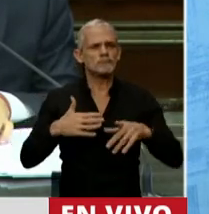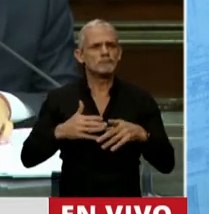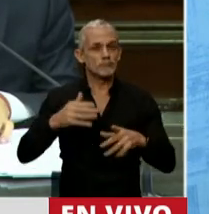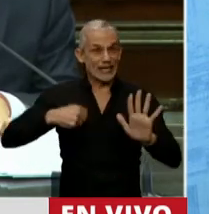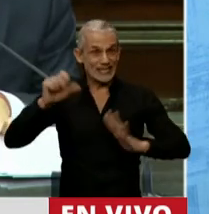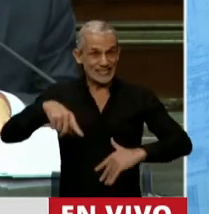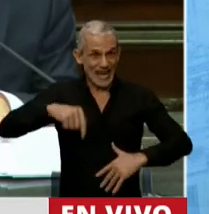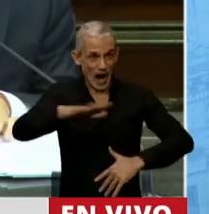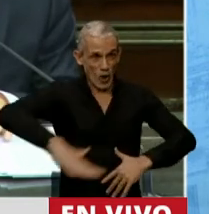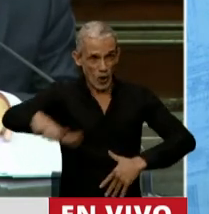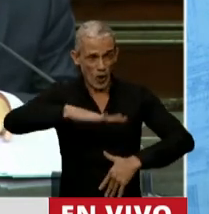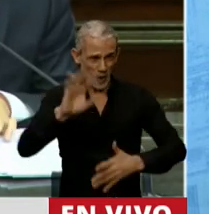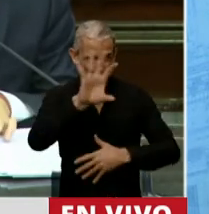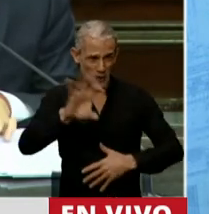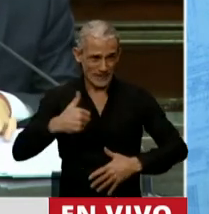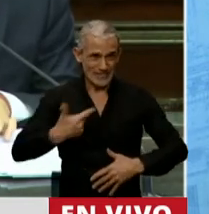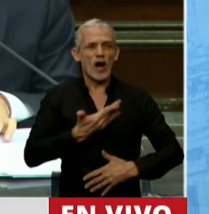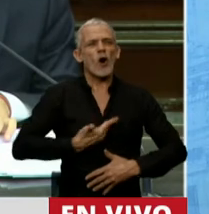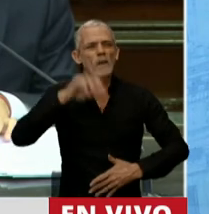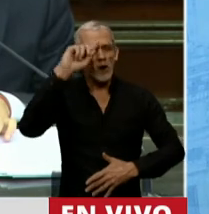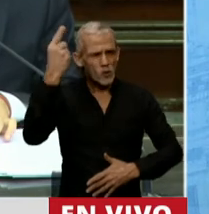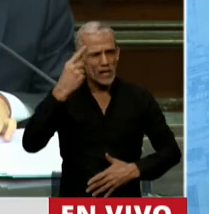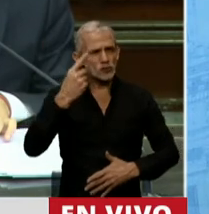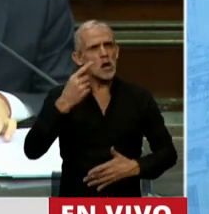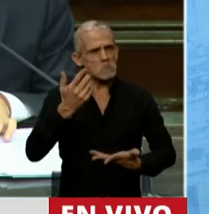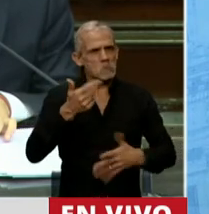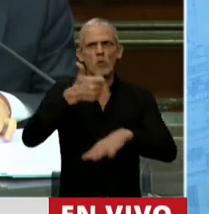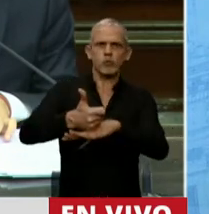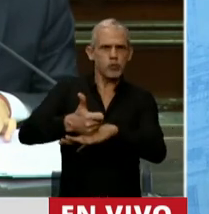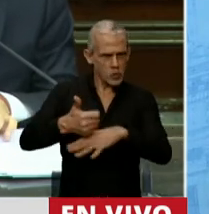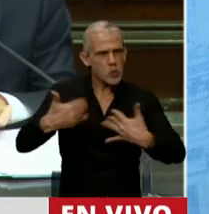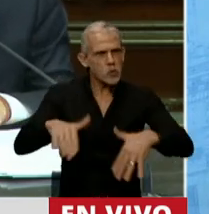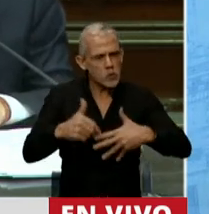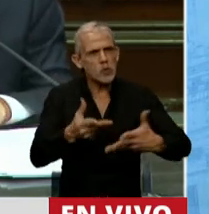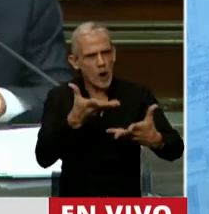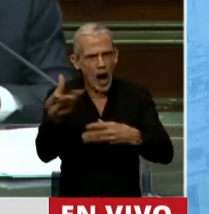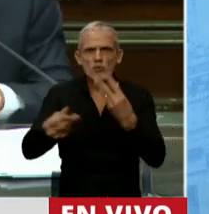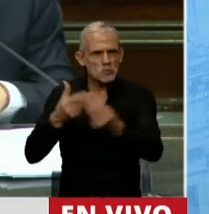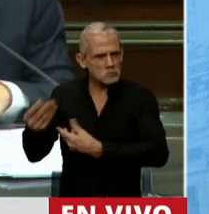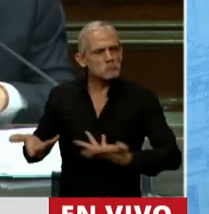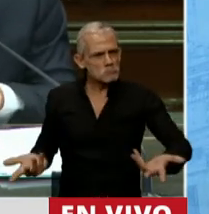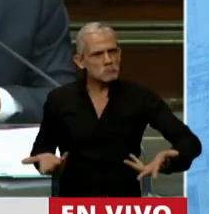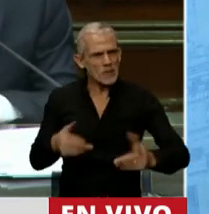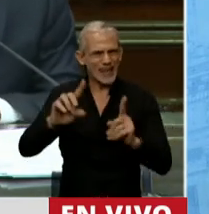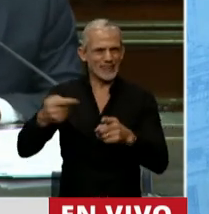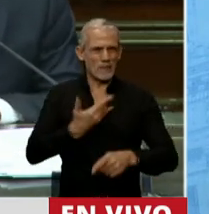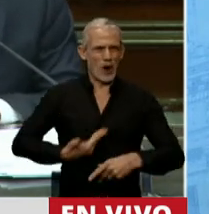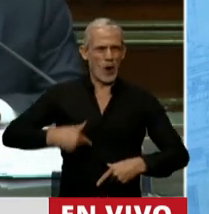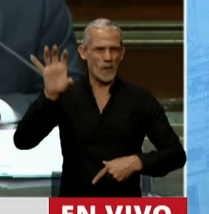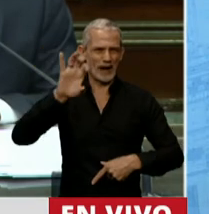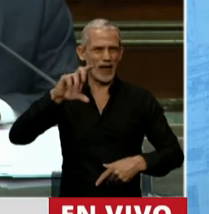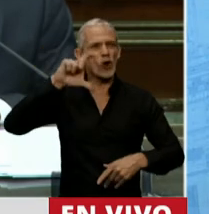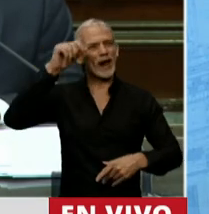el Chaco en particular, donde el gobierno nacional ha tenido una presencia extraordinaria acompañada por nuestro gobernador